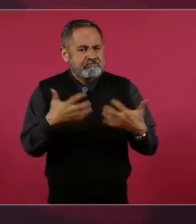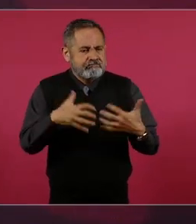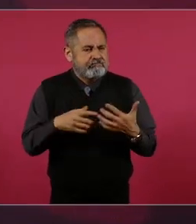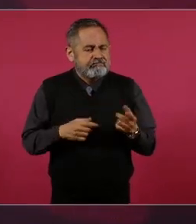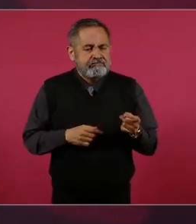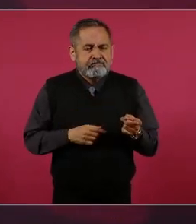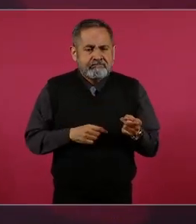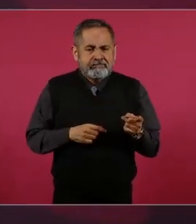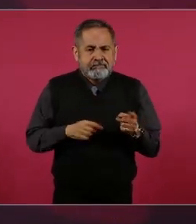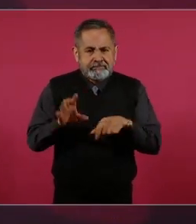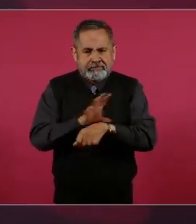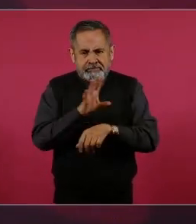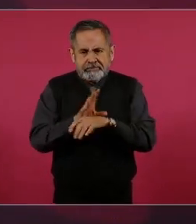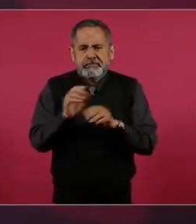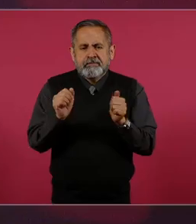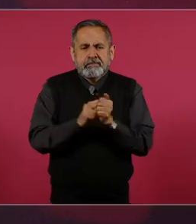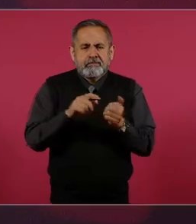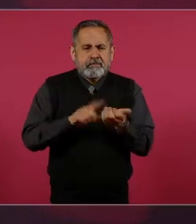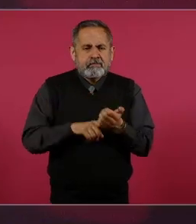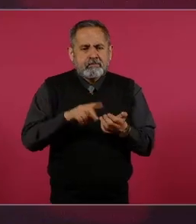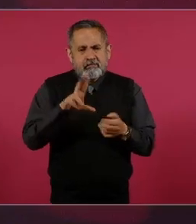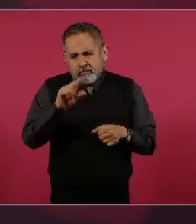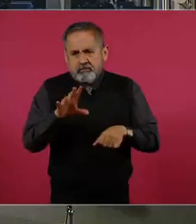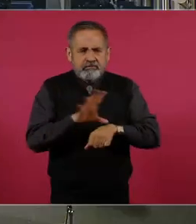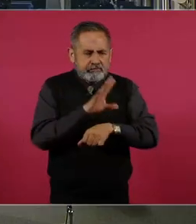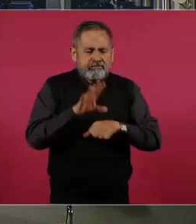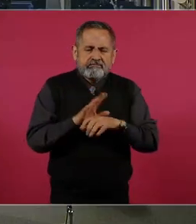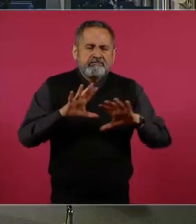eléctrica y no eléctrica.